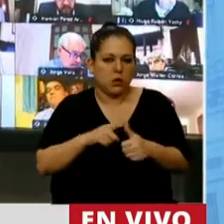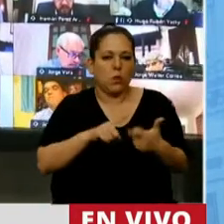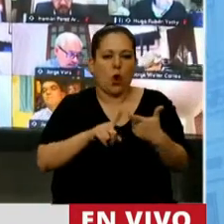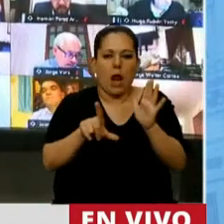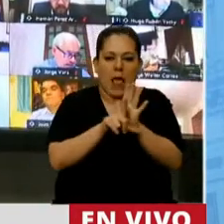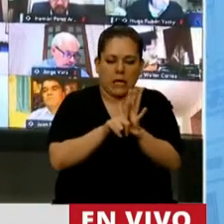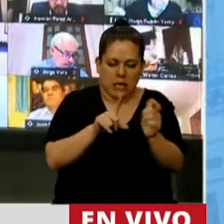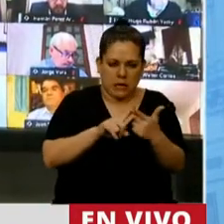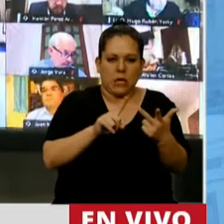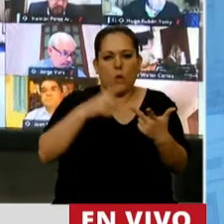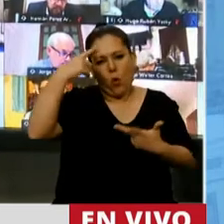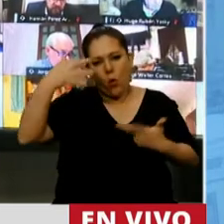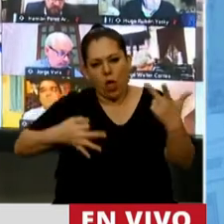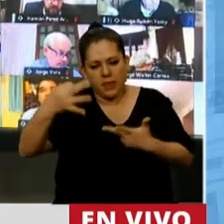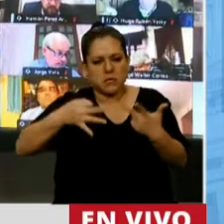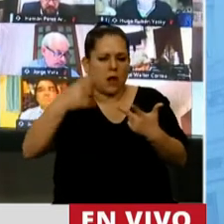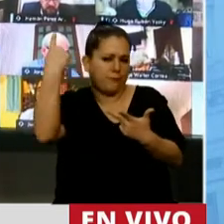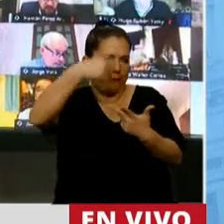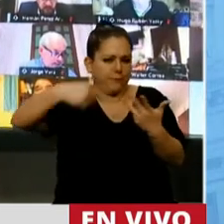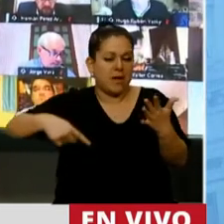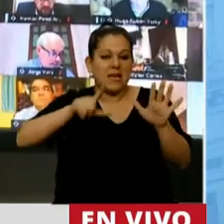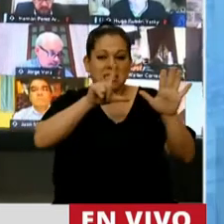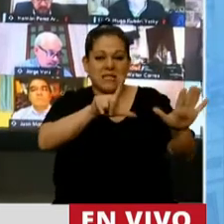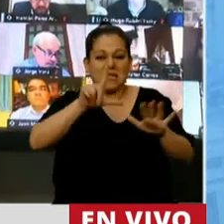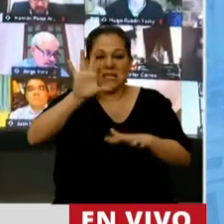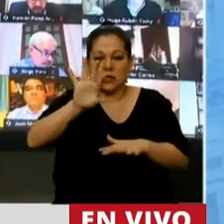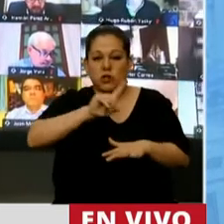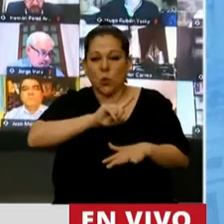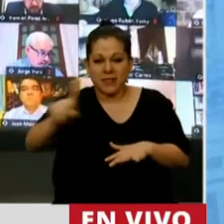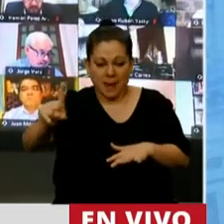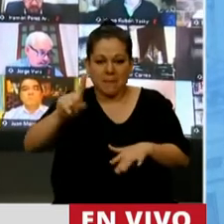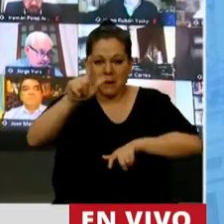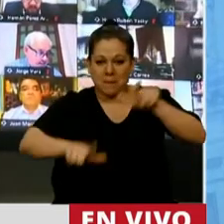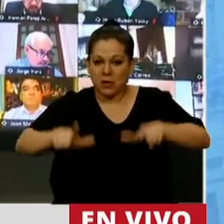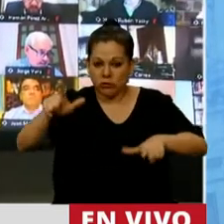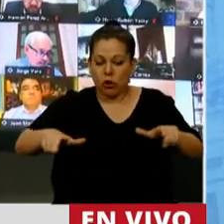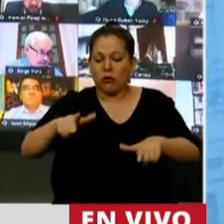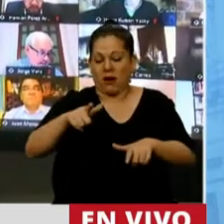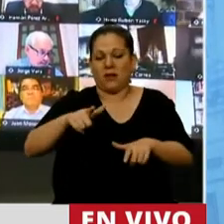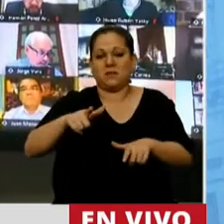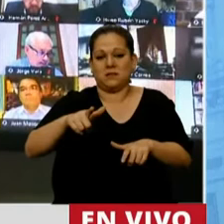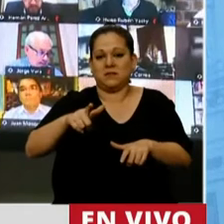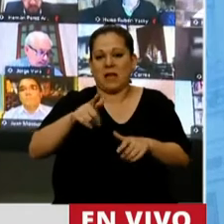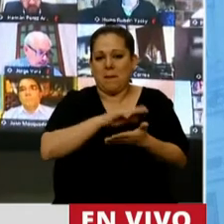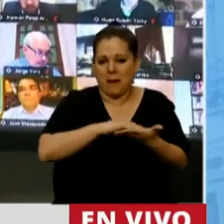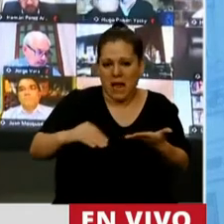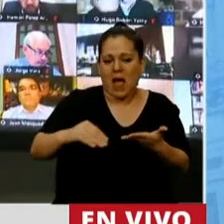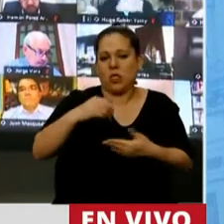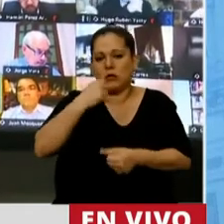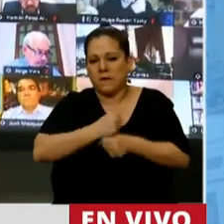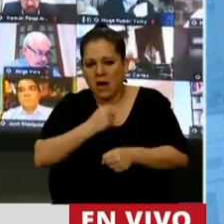legislativo, judicial, entes descentralizados. De los 750.000 agentes, empleados,